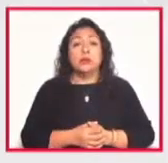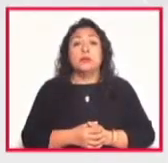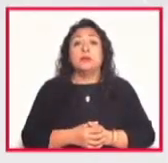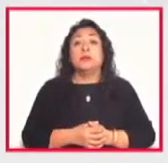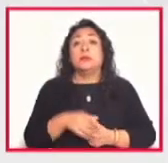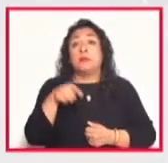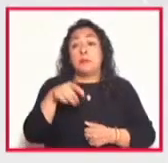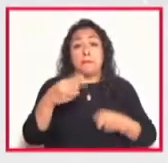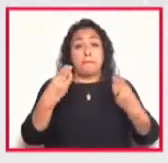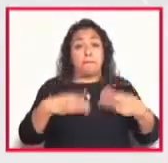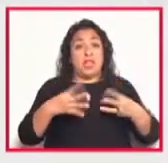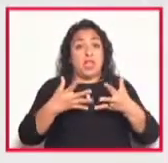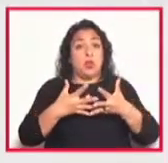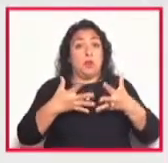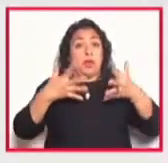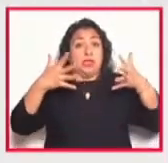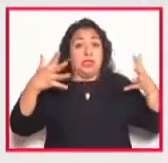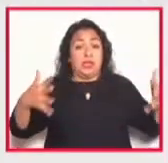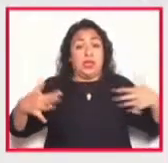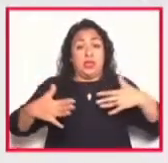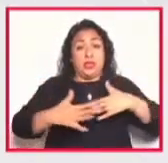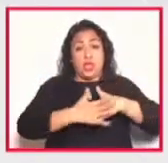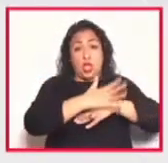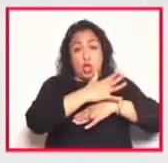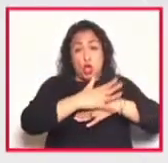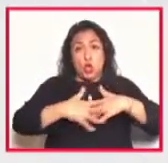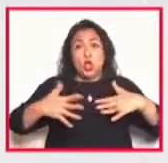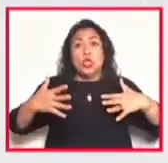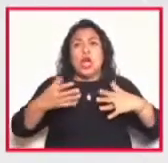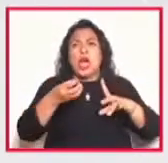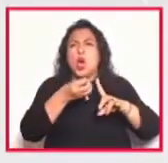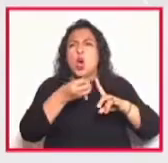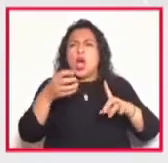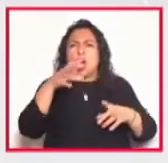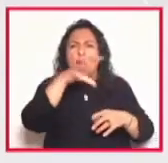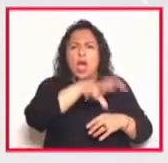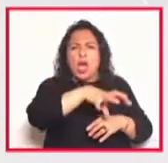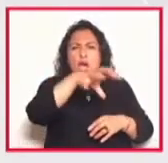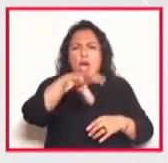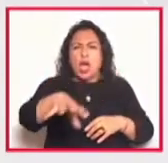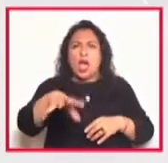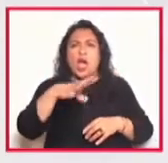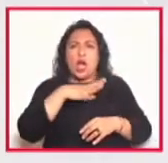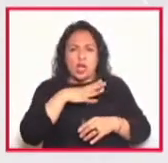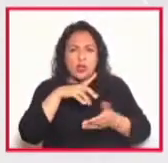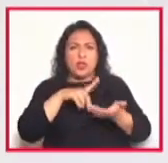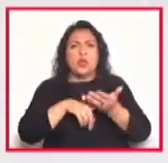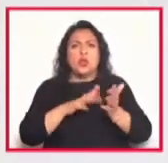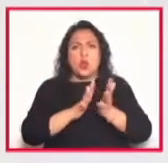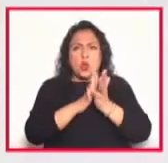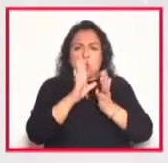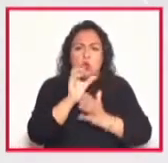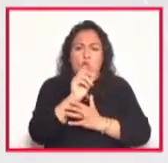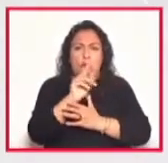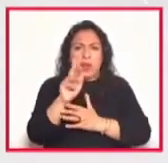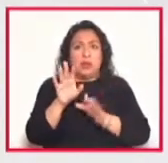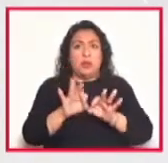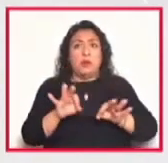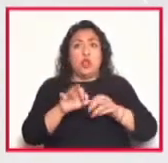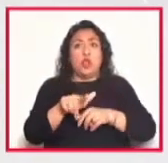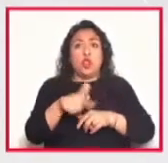mercados más grandes de la costa organizado tiene una cooperativa importante son 12 gremios más de 300